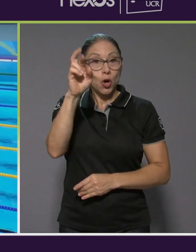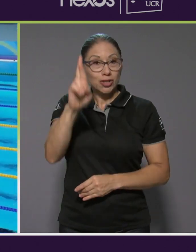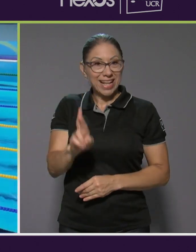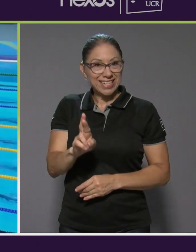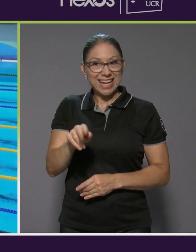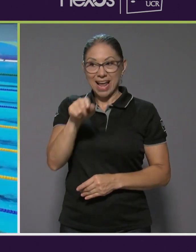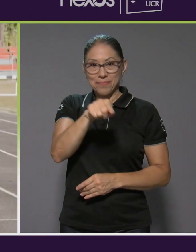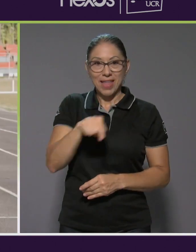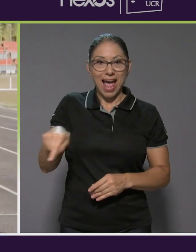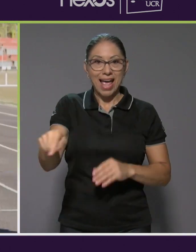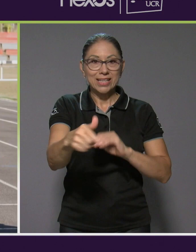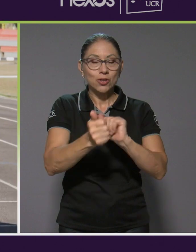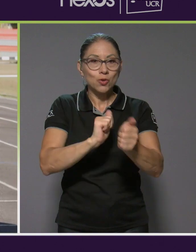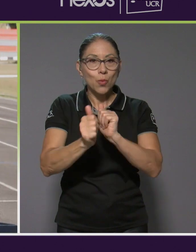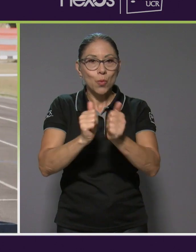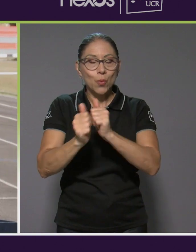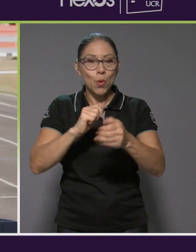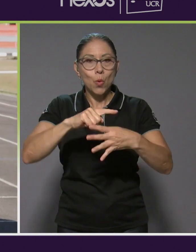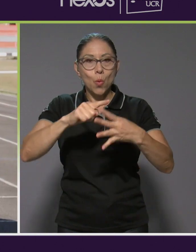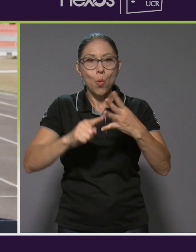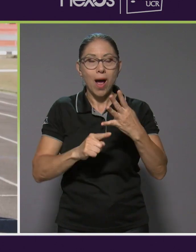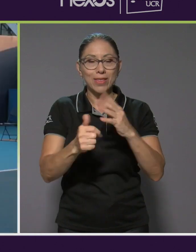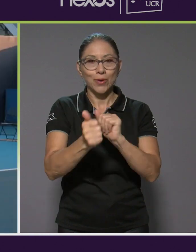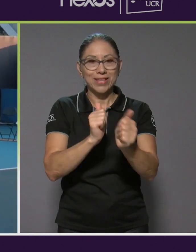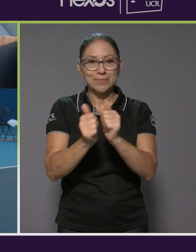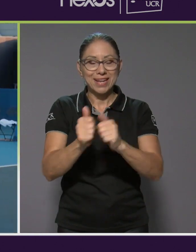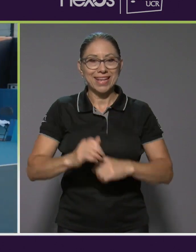estas justas deportistas en cuatro disciplinas.